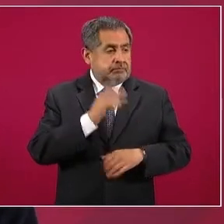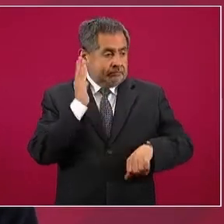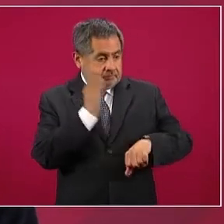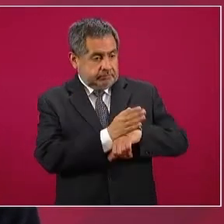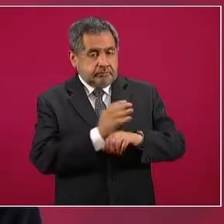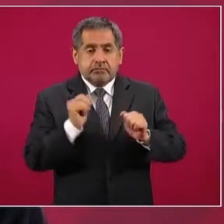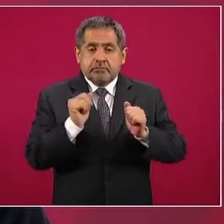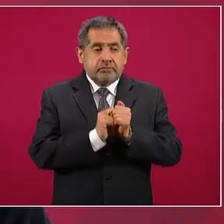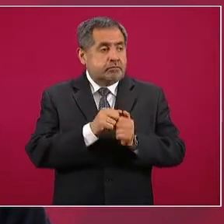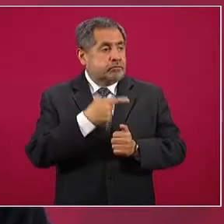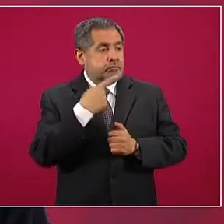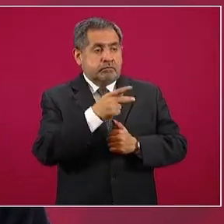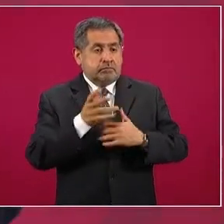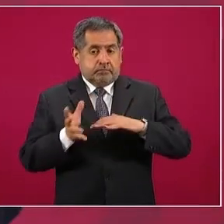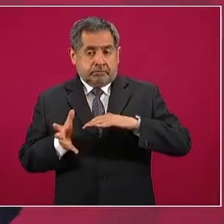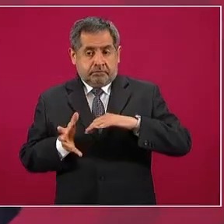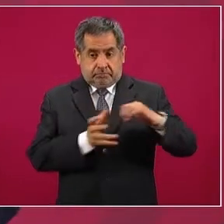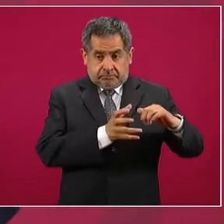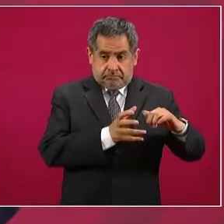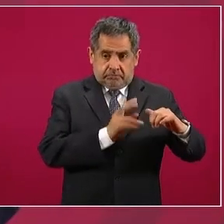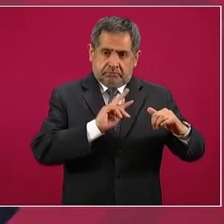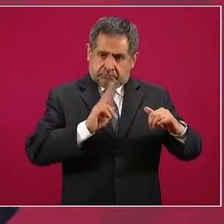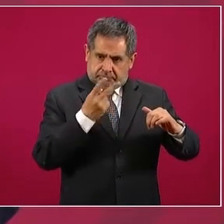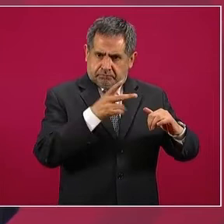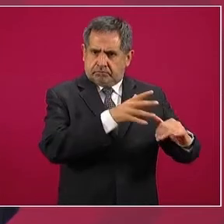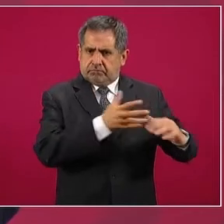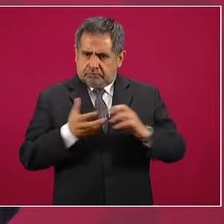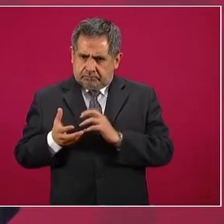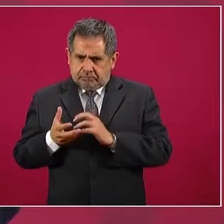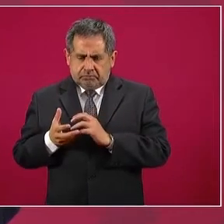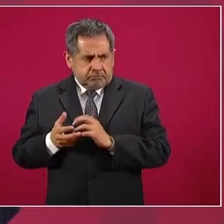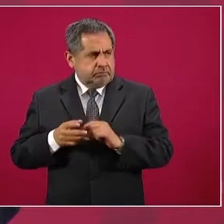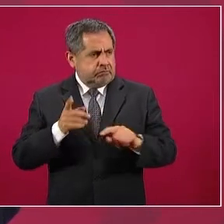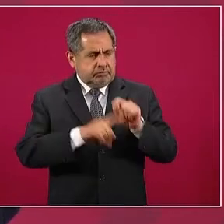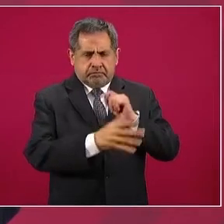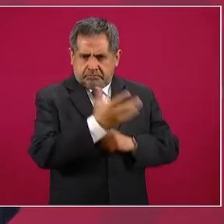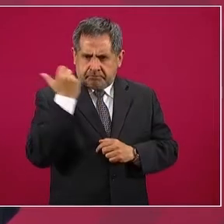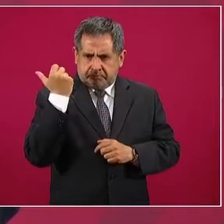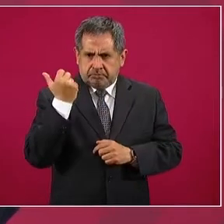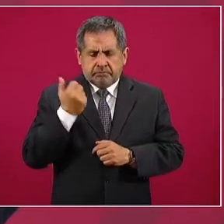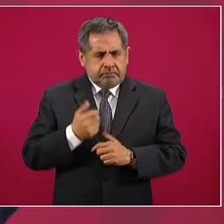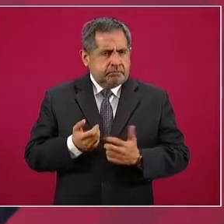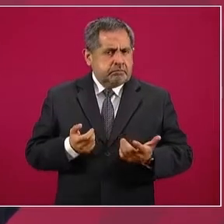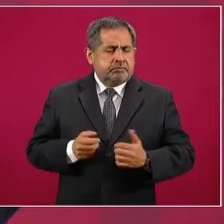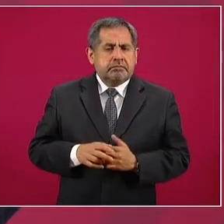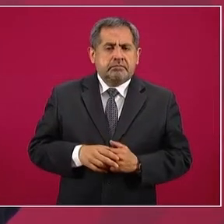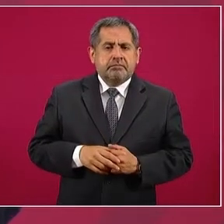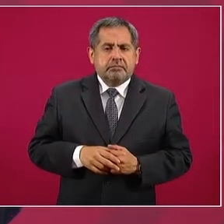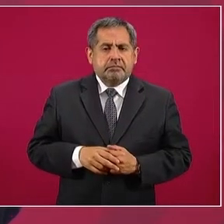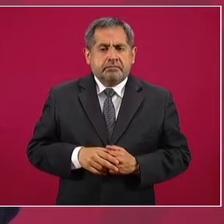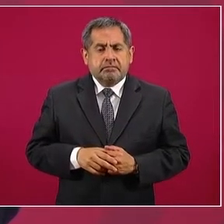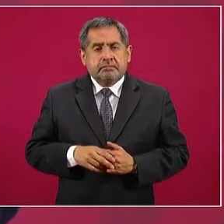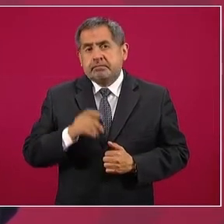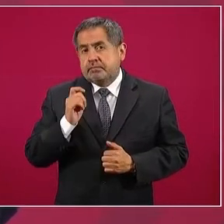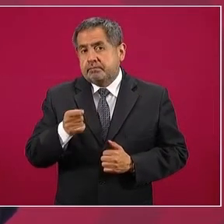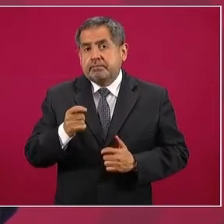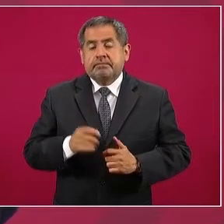lo robado, que incluso esto